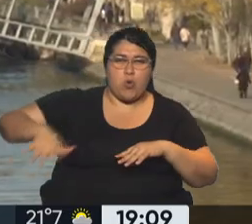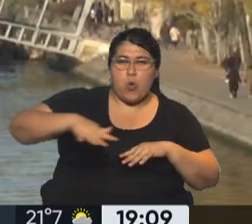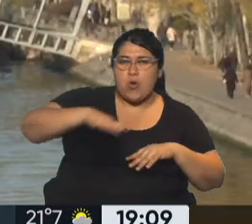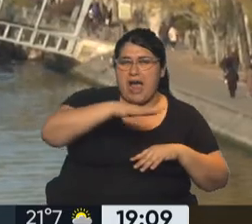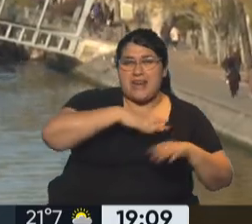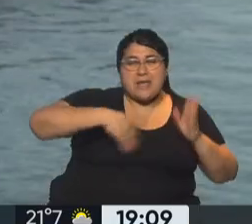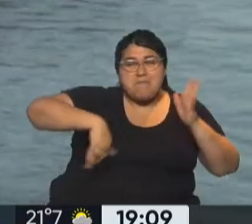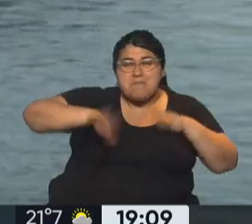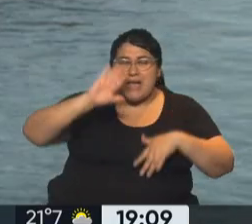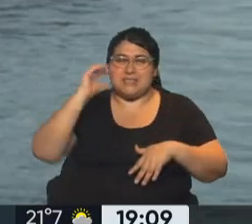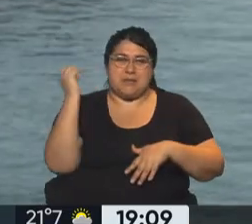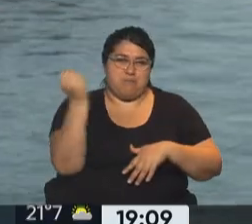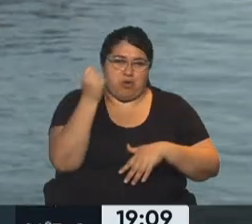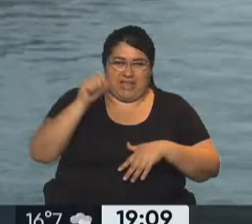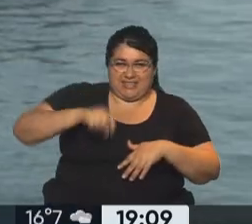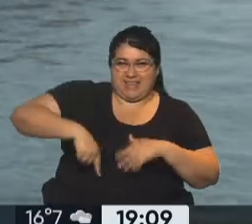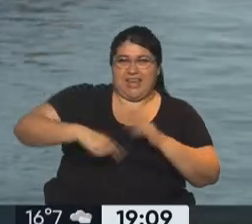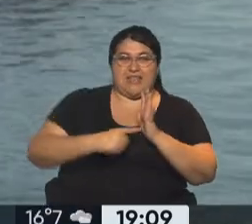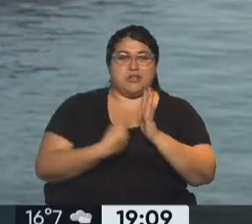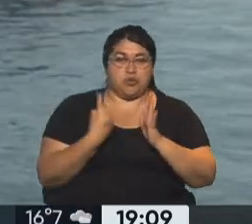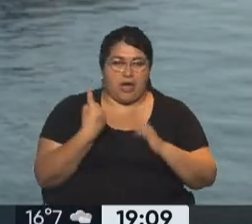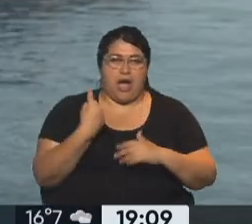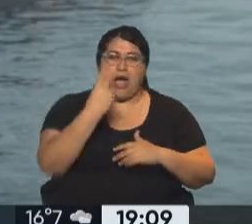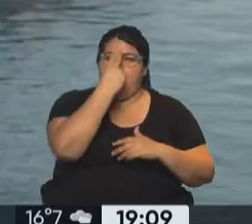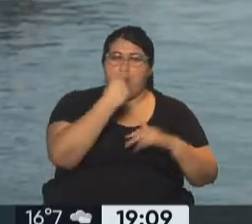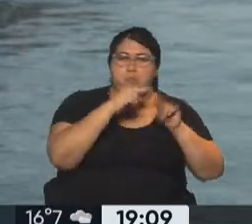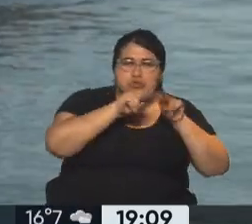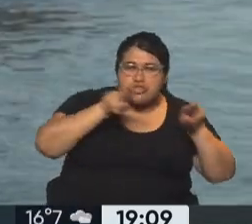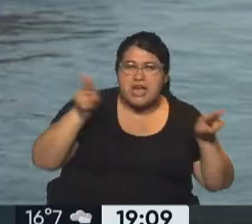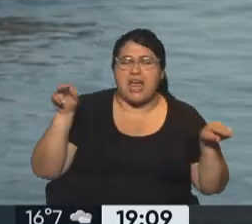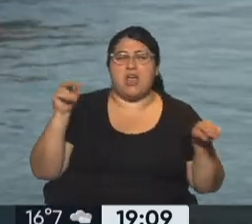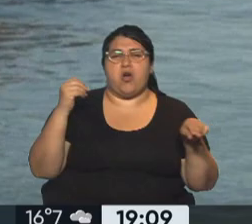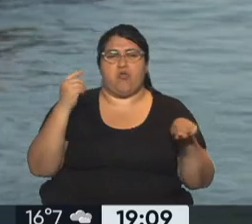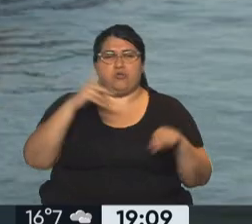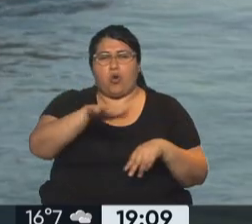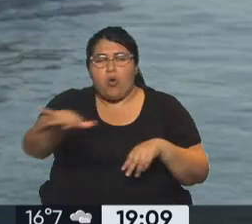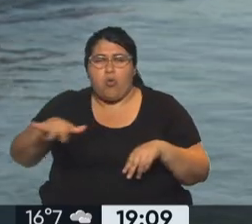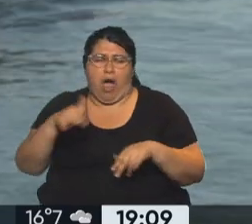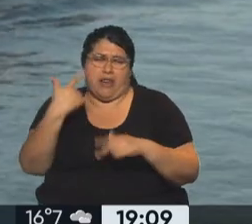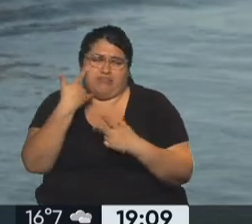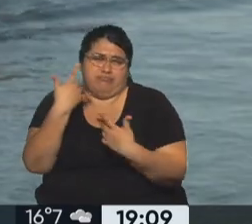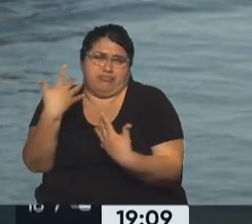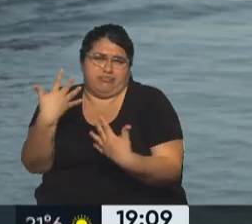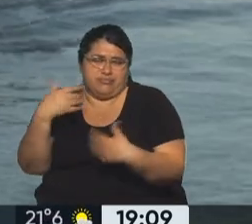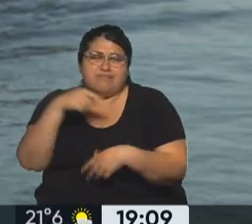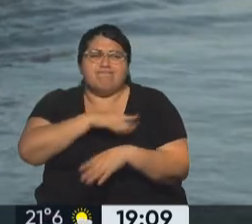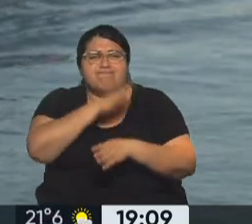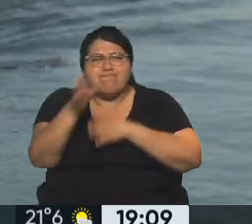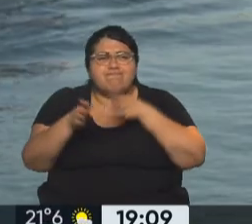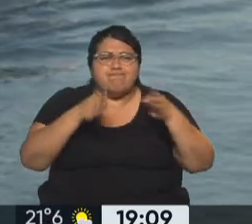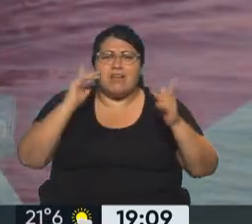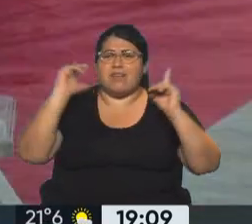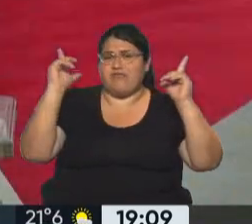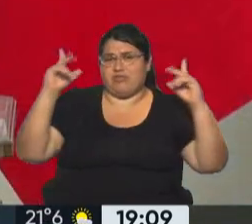importantes de esta ciudad, museos y lugares emblemáticos, disfrutando París.